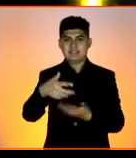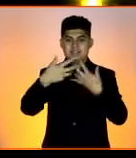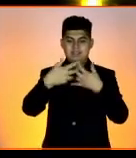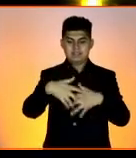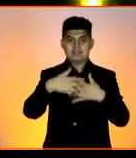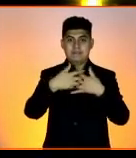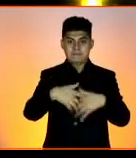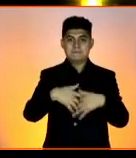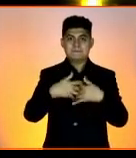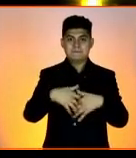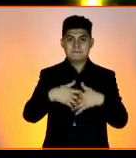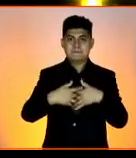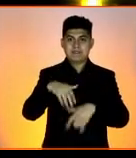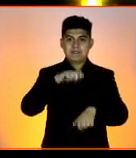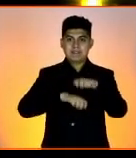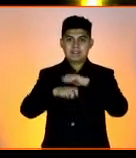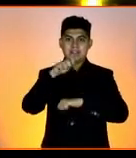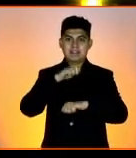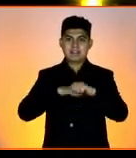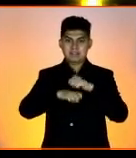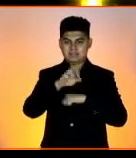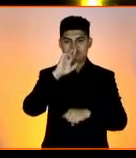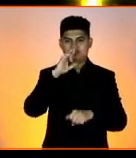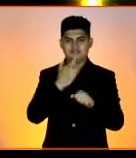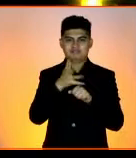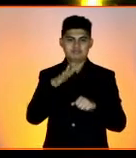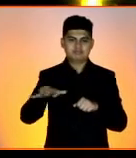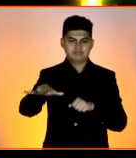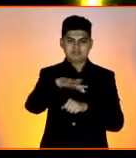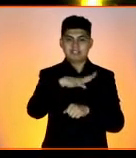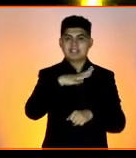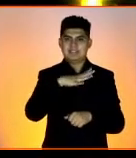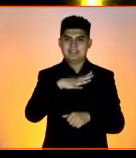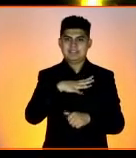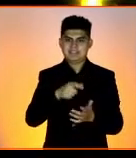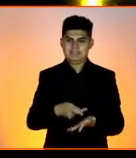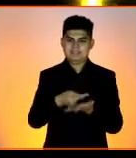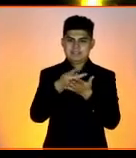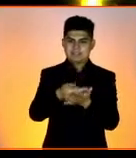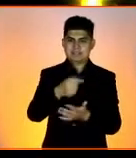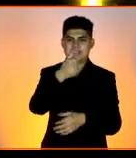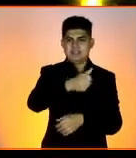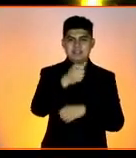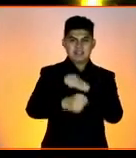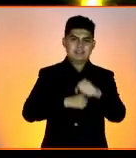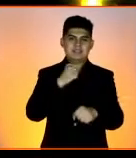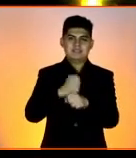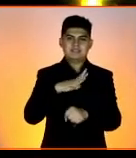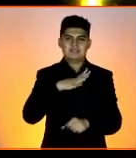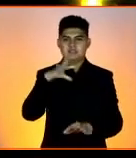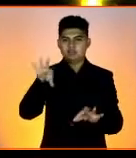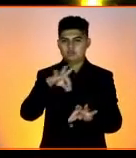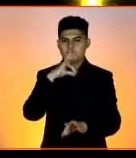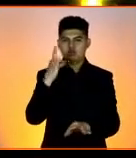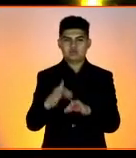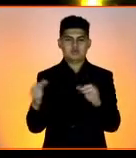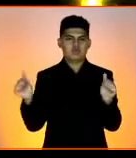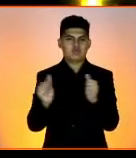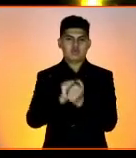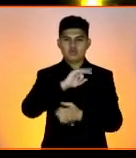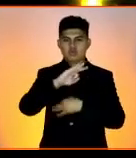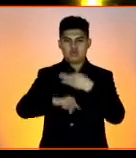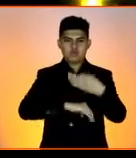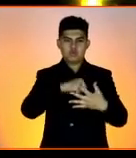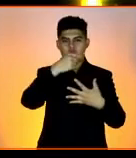Responsable. Todas estas empresas, igual que todas las que obtienen el distintivo ESR cada año, han cumplido con todos y